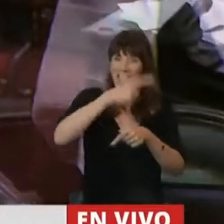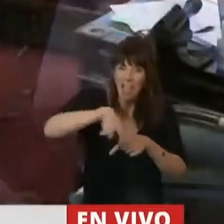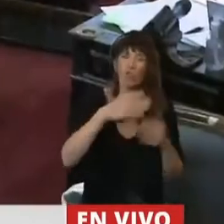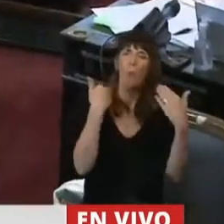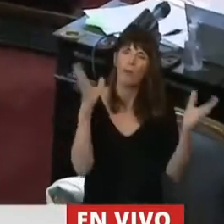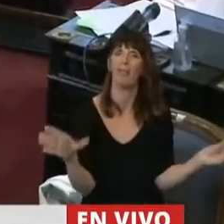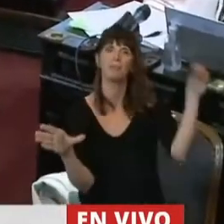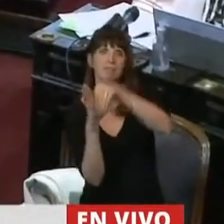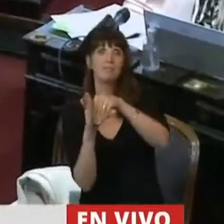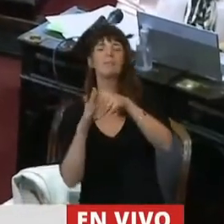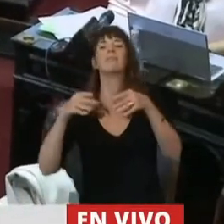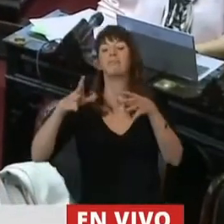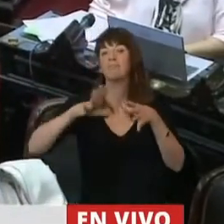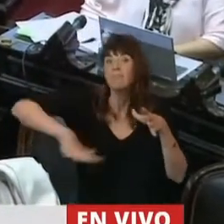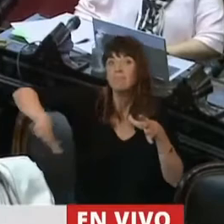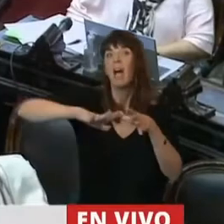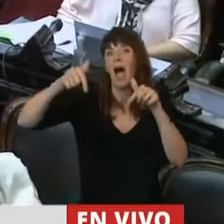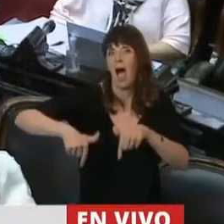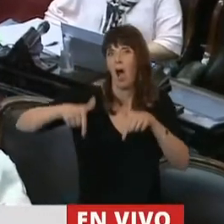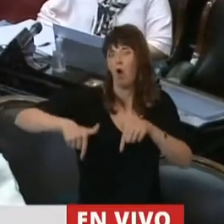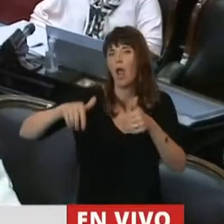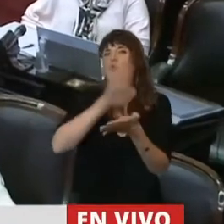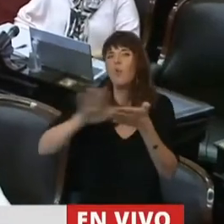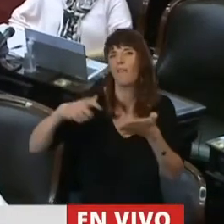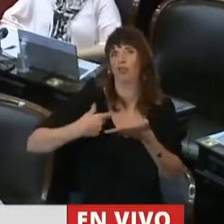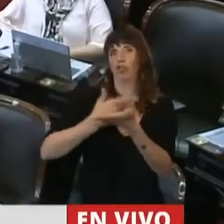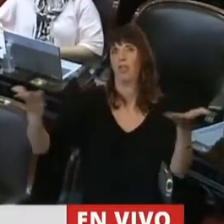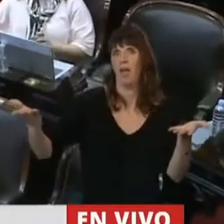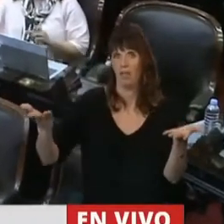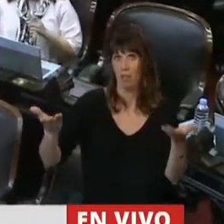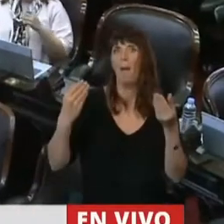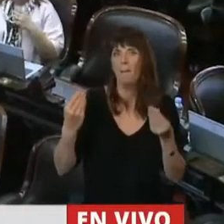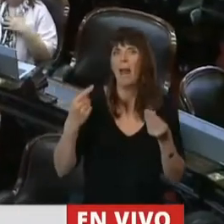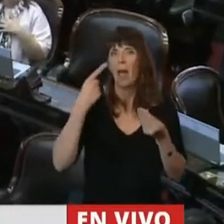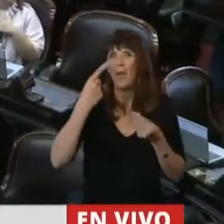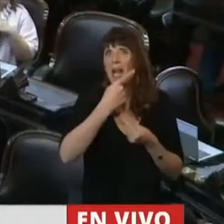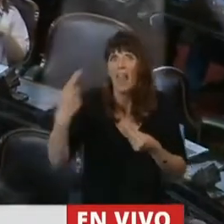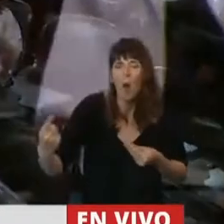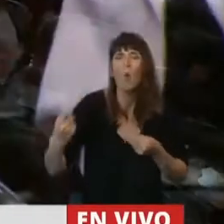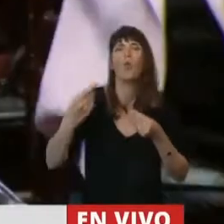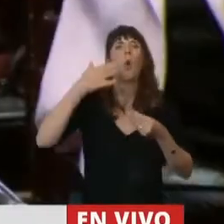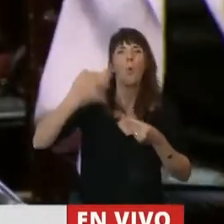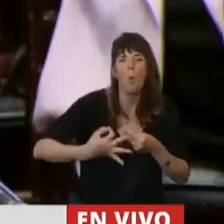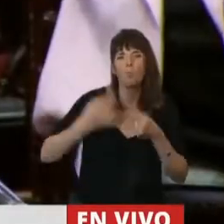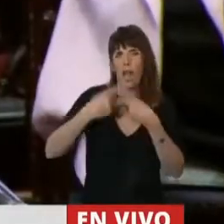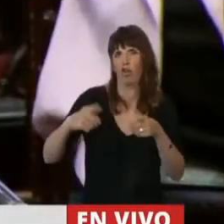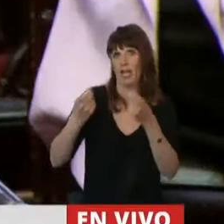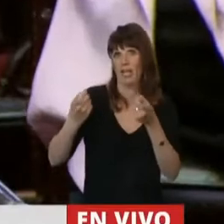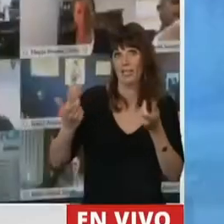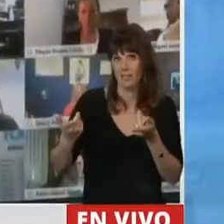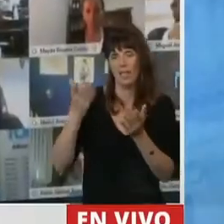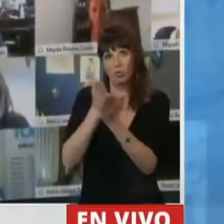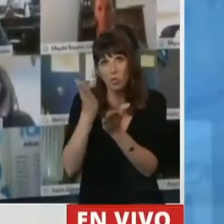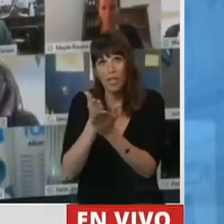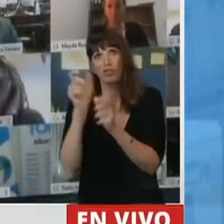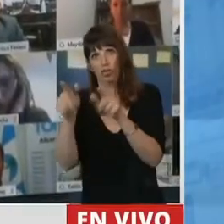común, colectivo, en el cual tiene que haber por lo menos la posibilidad de que cada uno y que cada una cumpla con sus necesidades y cumpla con sus derechos.